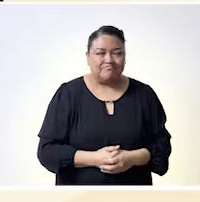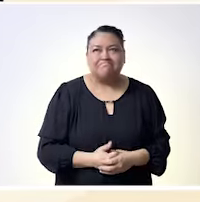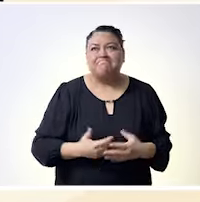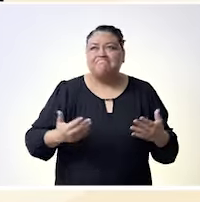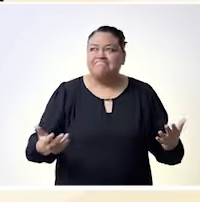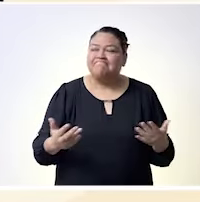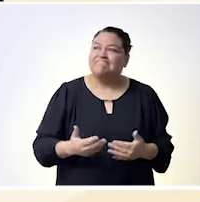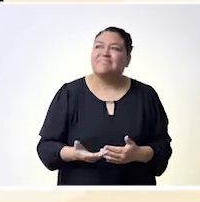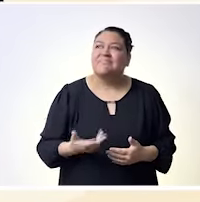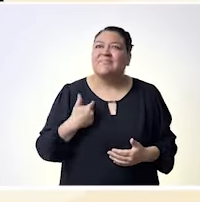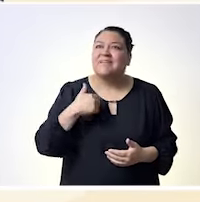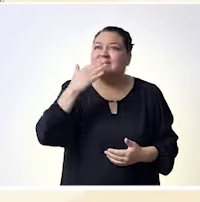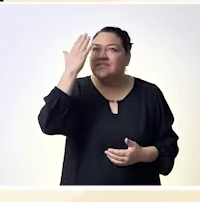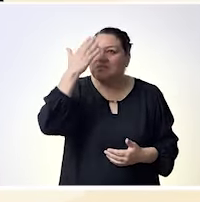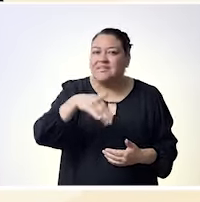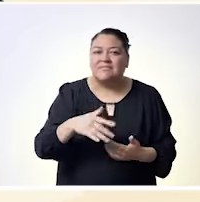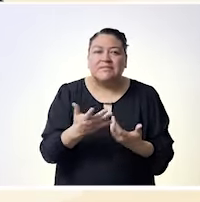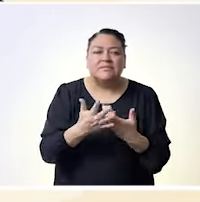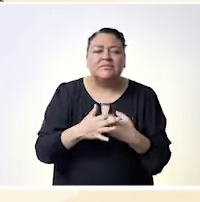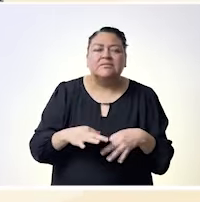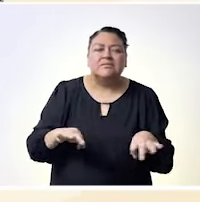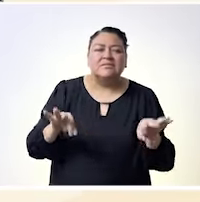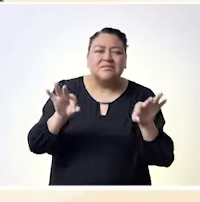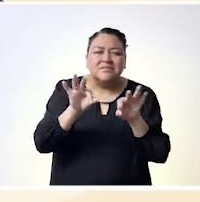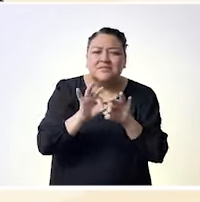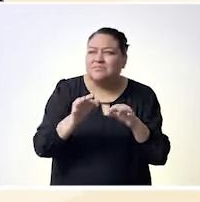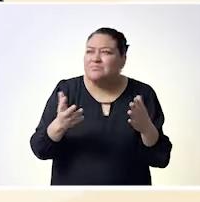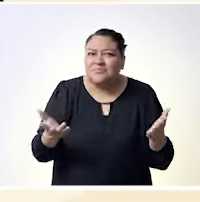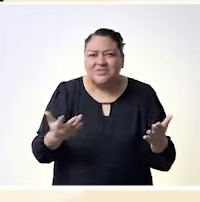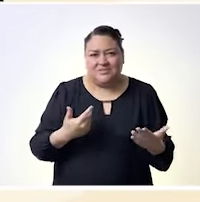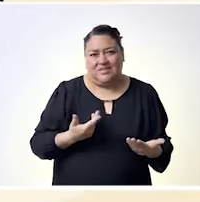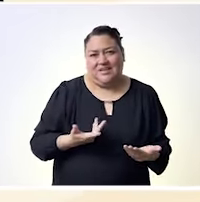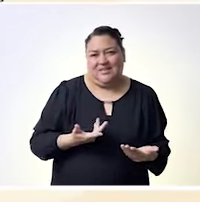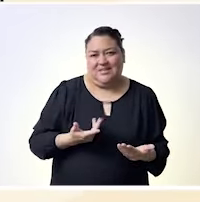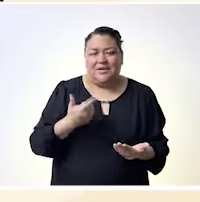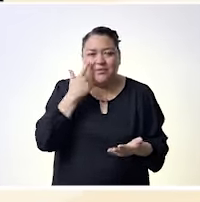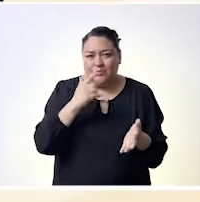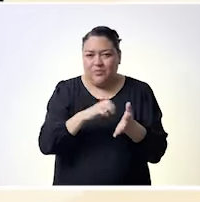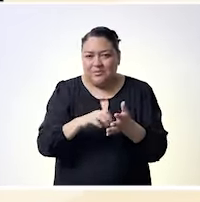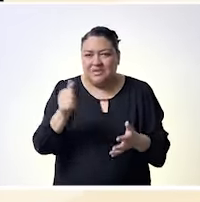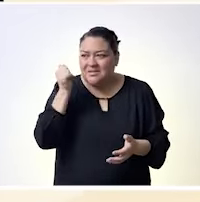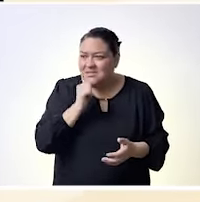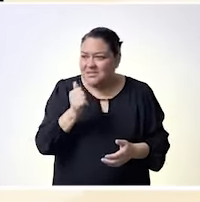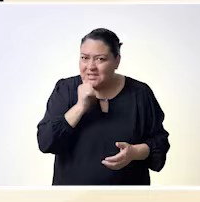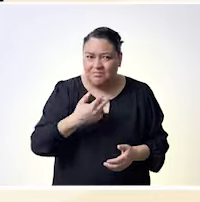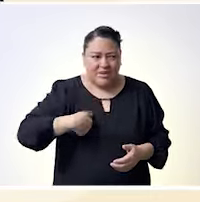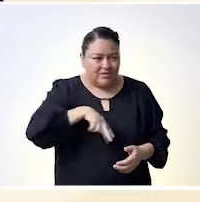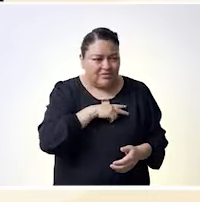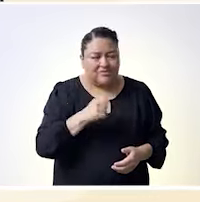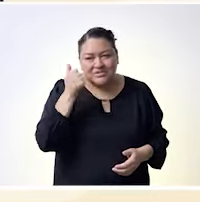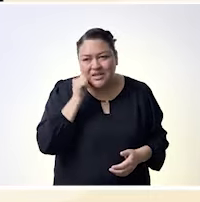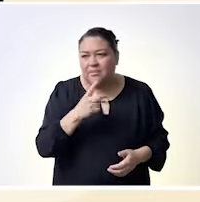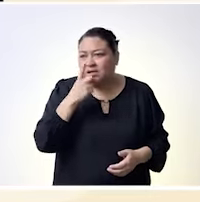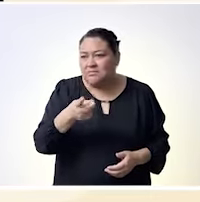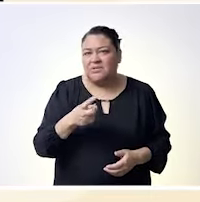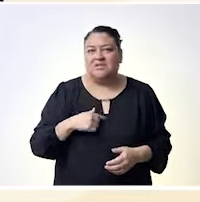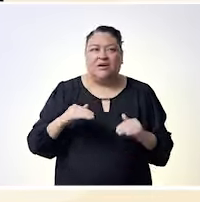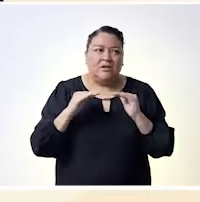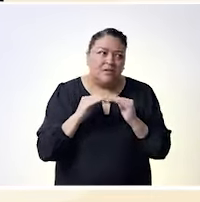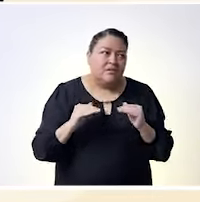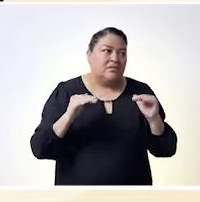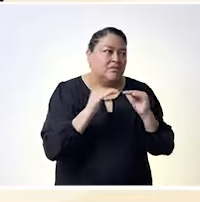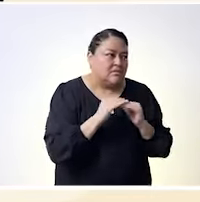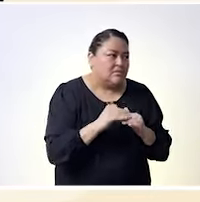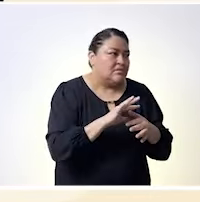¿no? a mí algo que me que me resulta entre risa y no ¿no? esa que te da risa porque es verdad son de repente